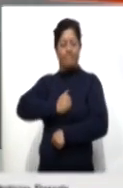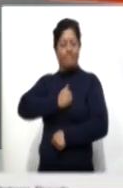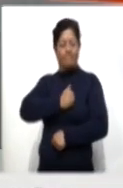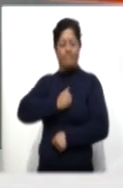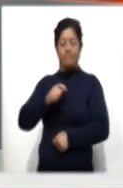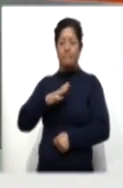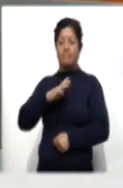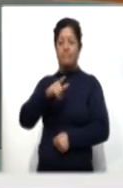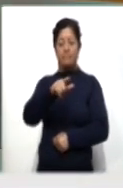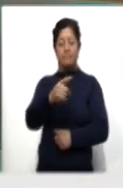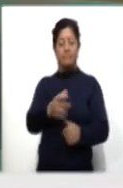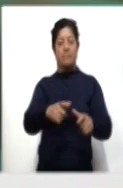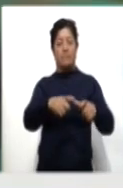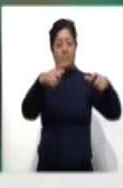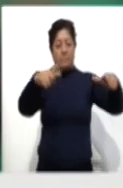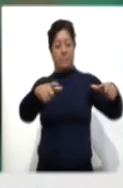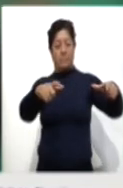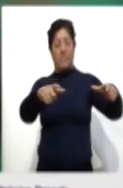Pemex.